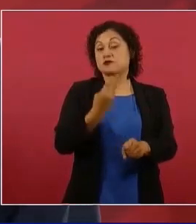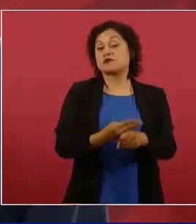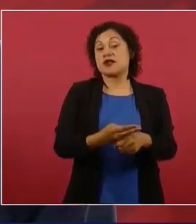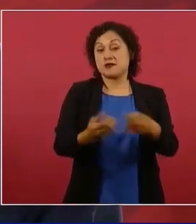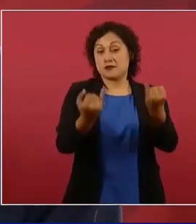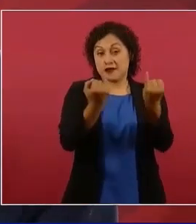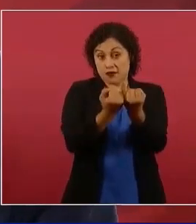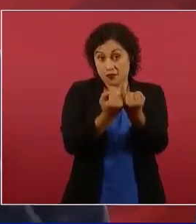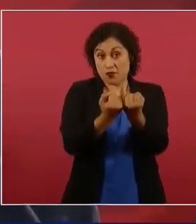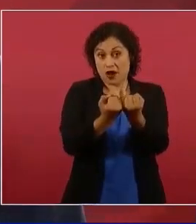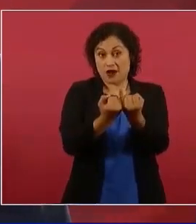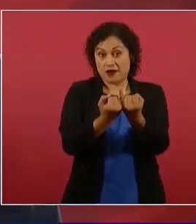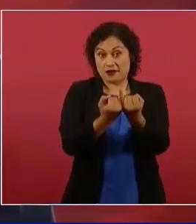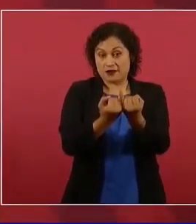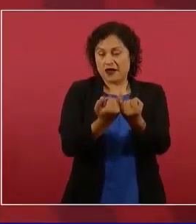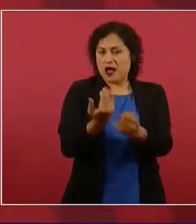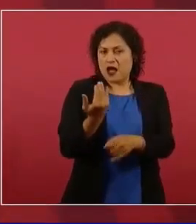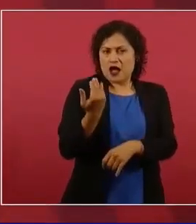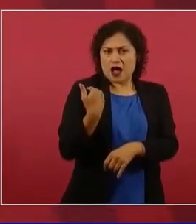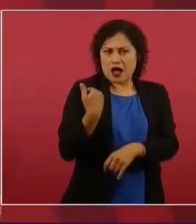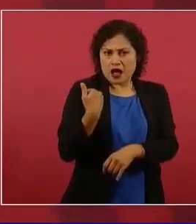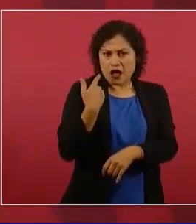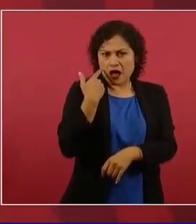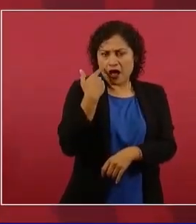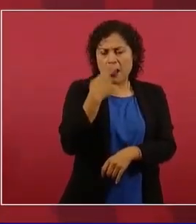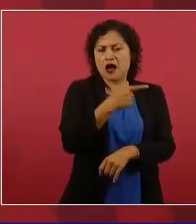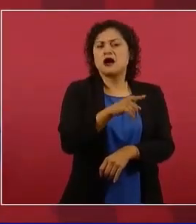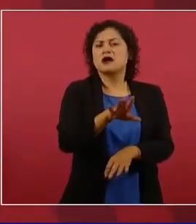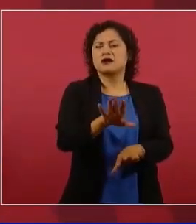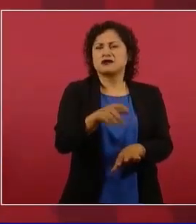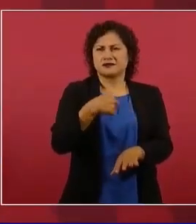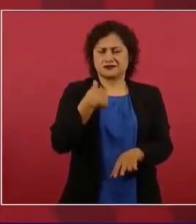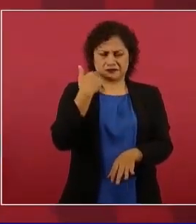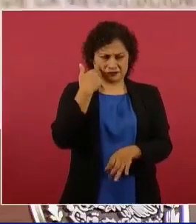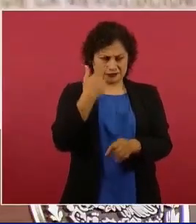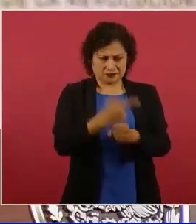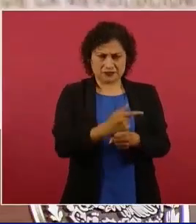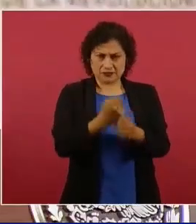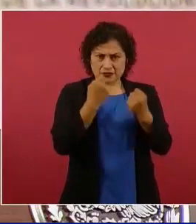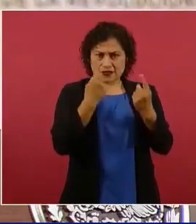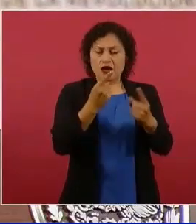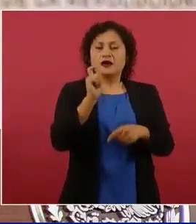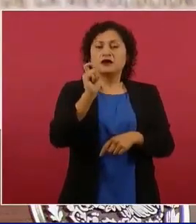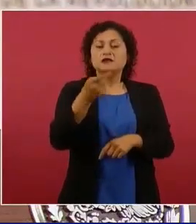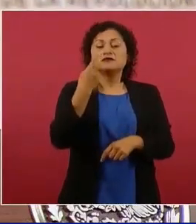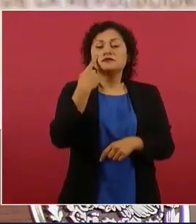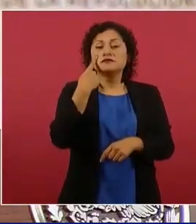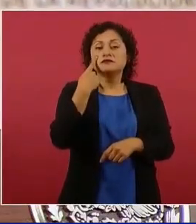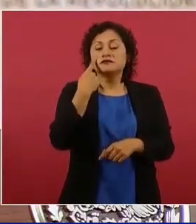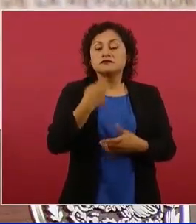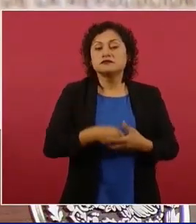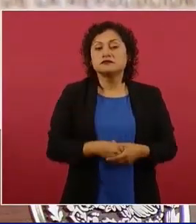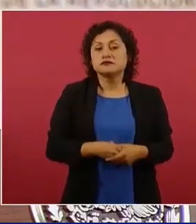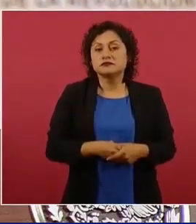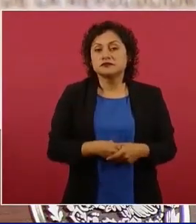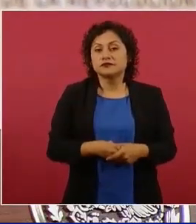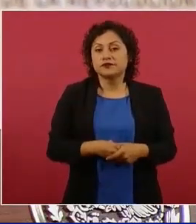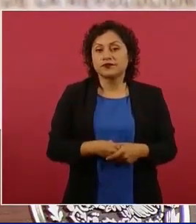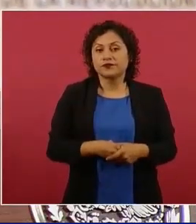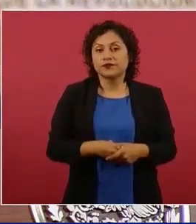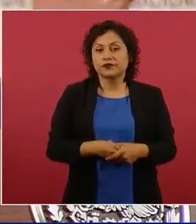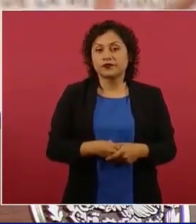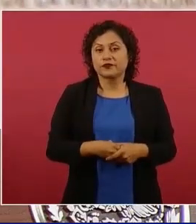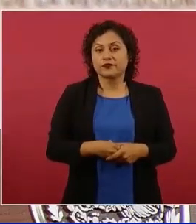Acaban de resolver, me llamó la atención, lo de una denuncia